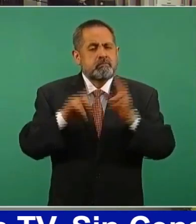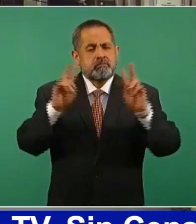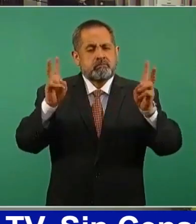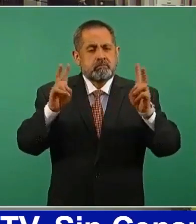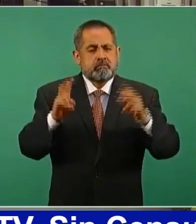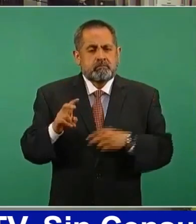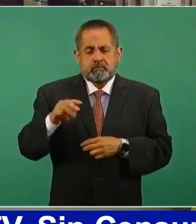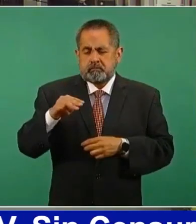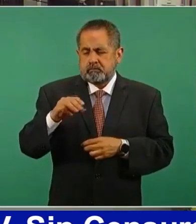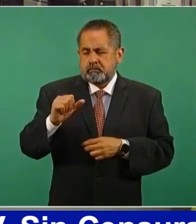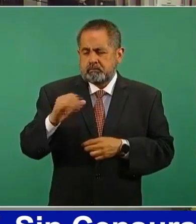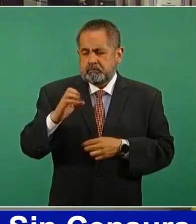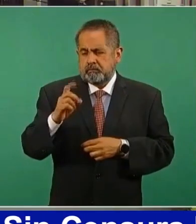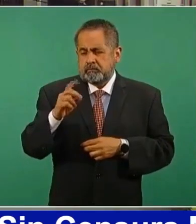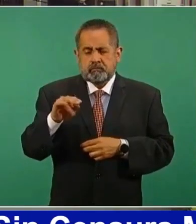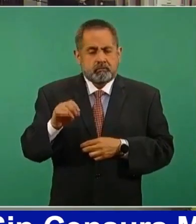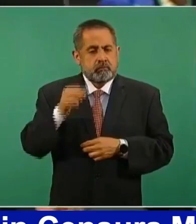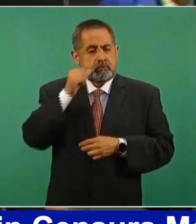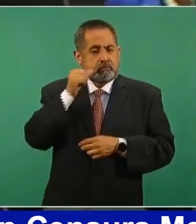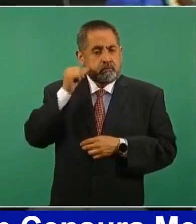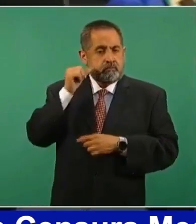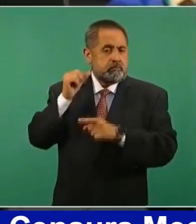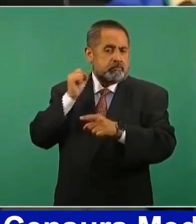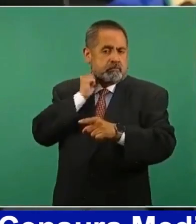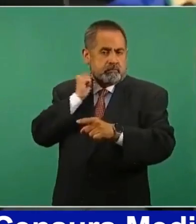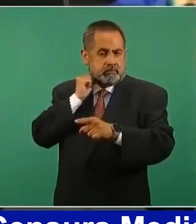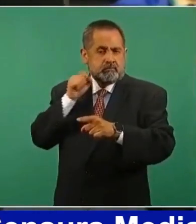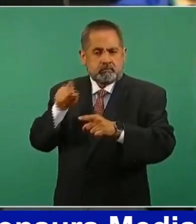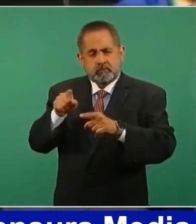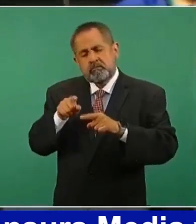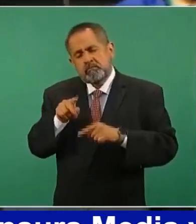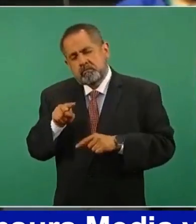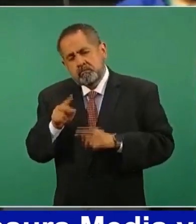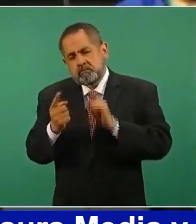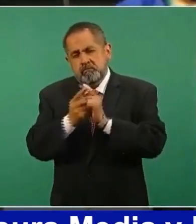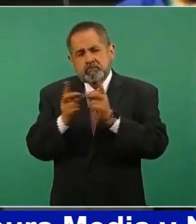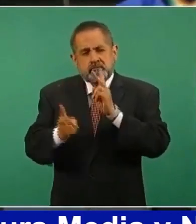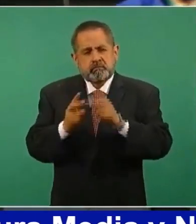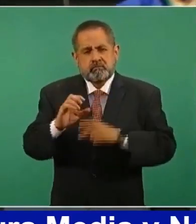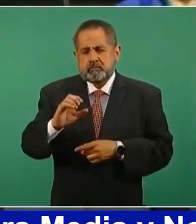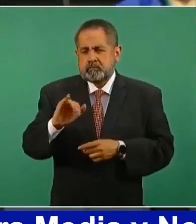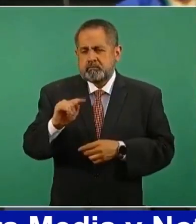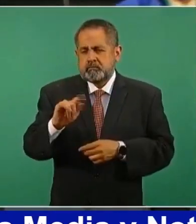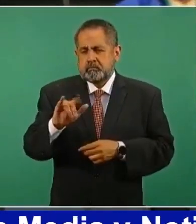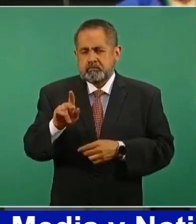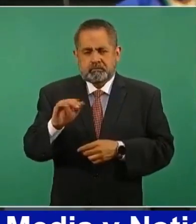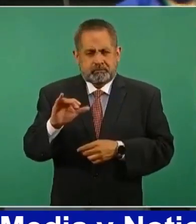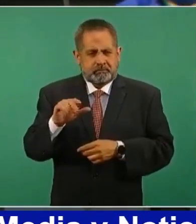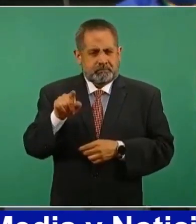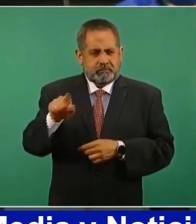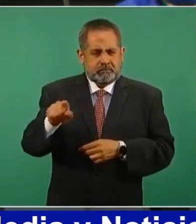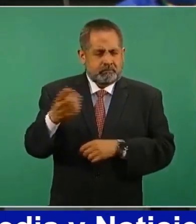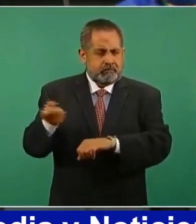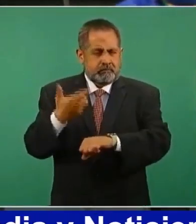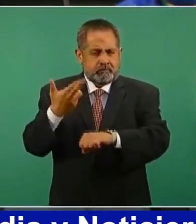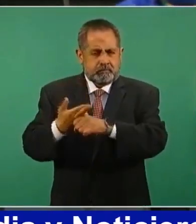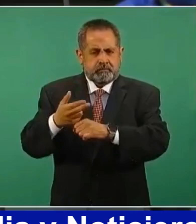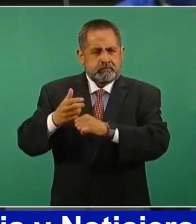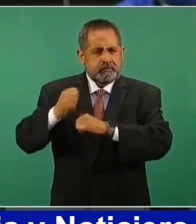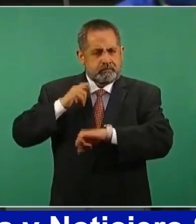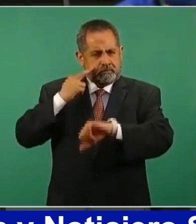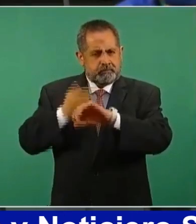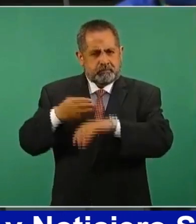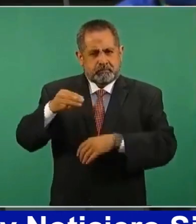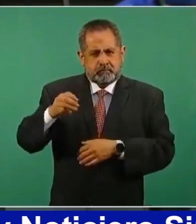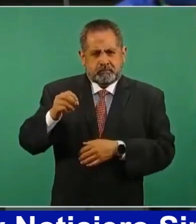Salgado Macedonio. Ayer estábamos en la Cámara Alta, señor de la República, tuvimos la oportunidad de platicar con Citlaly, la secretaria general de este